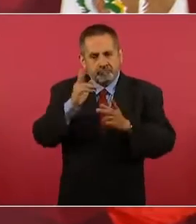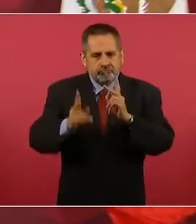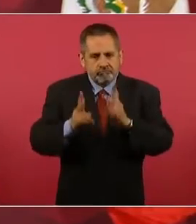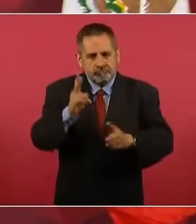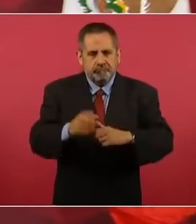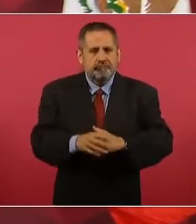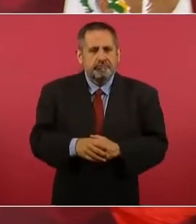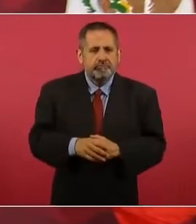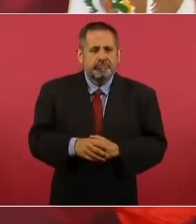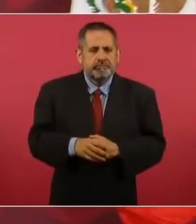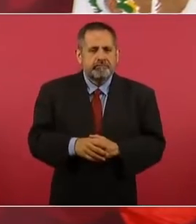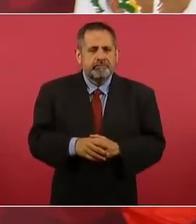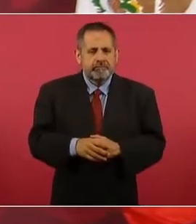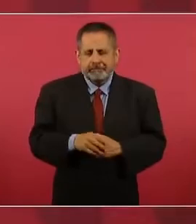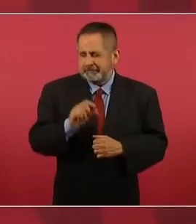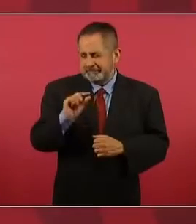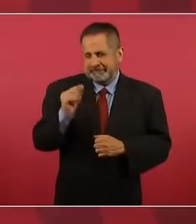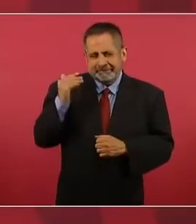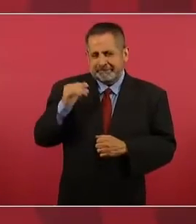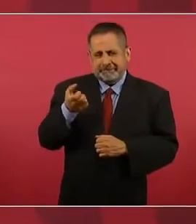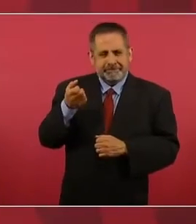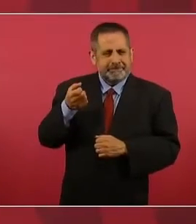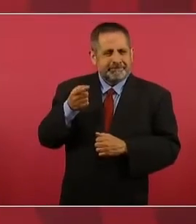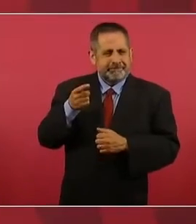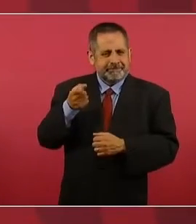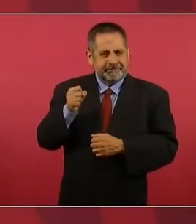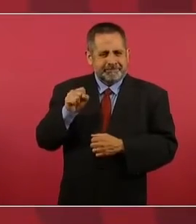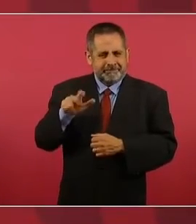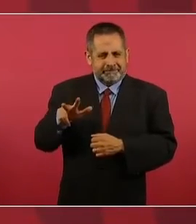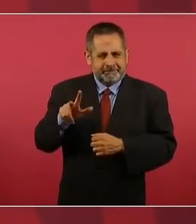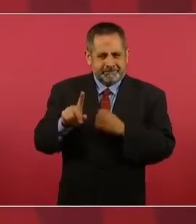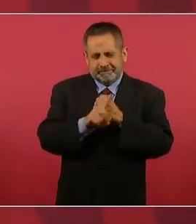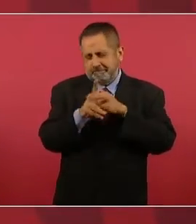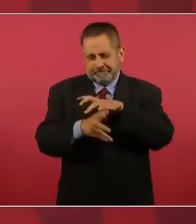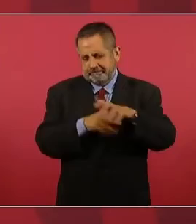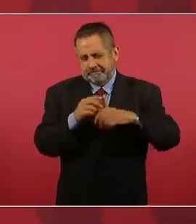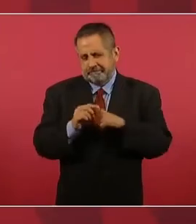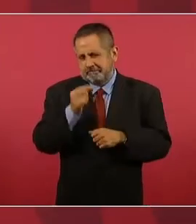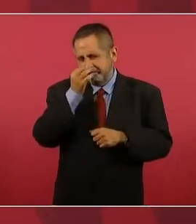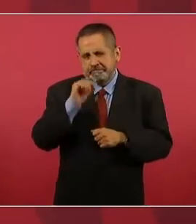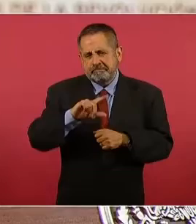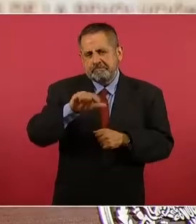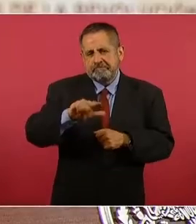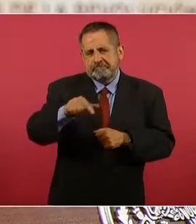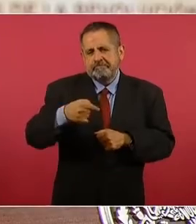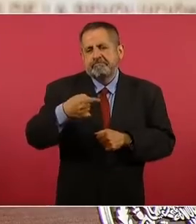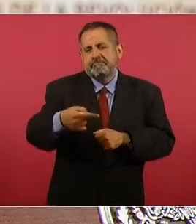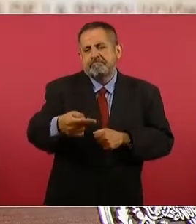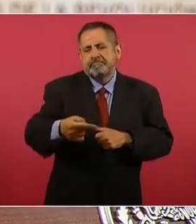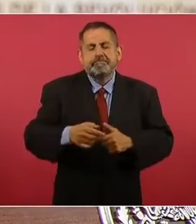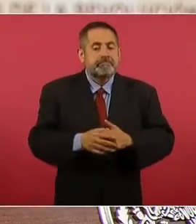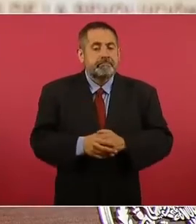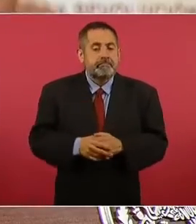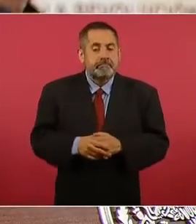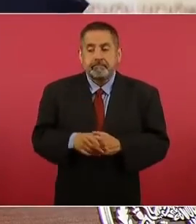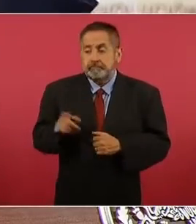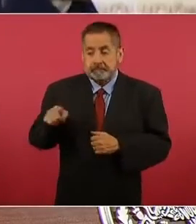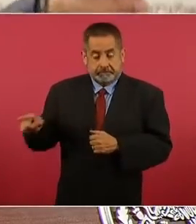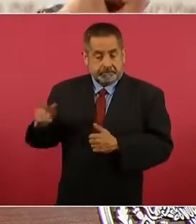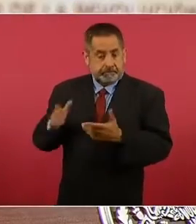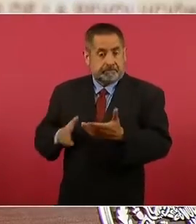Acababa de pasar lo del 68 y llegó